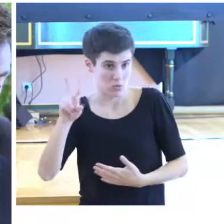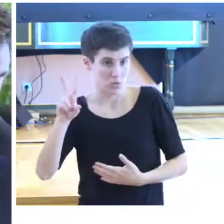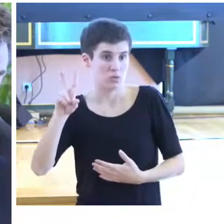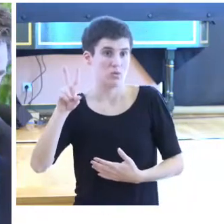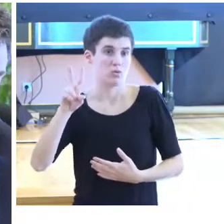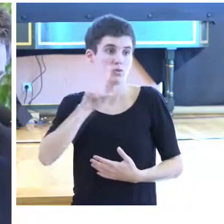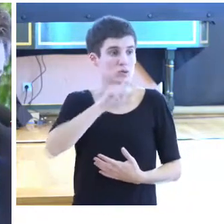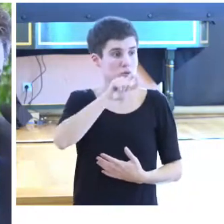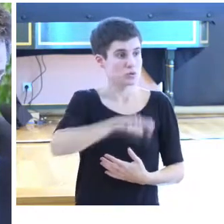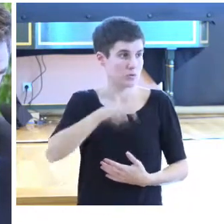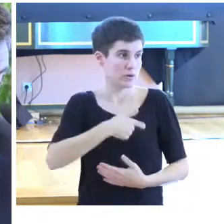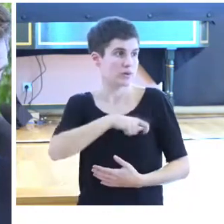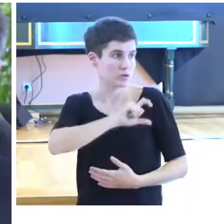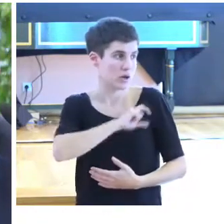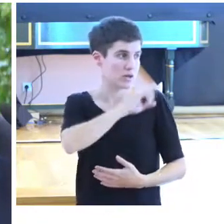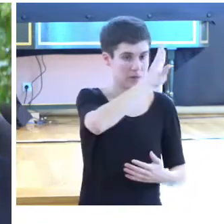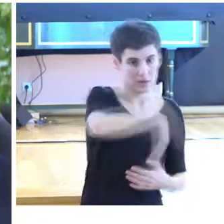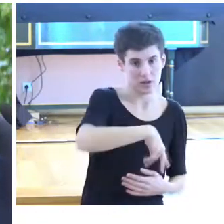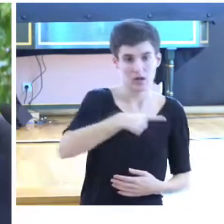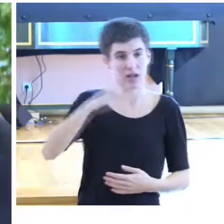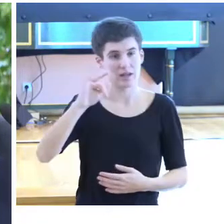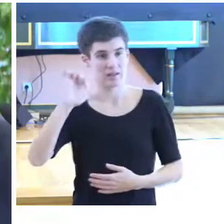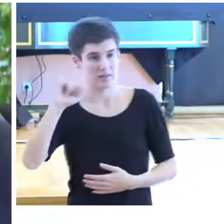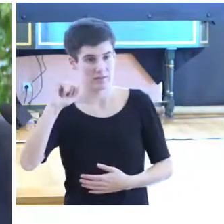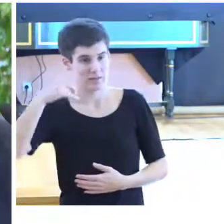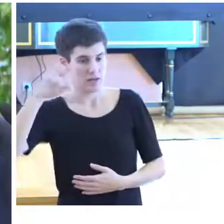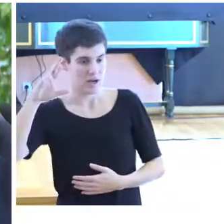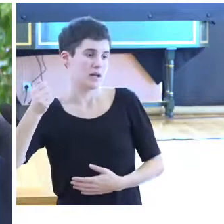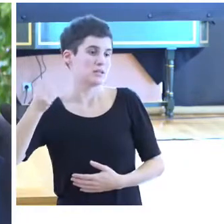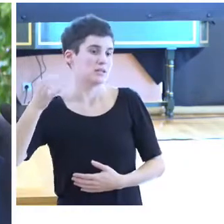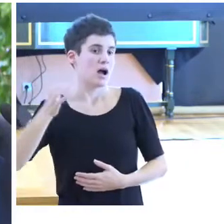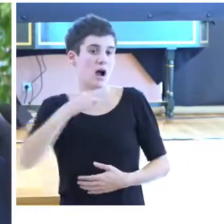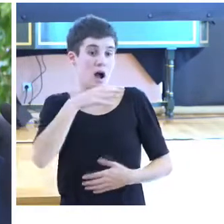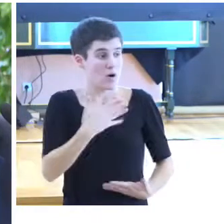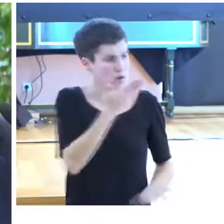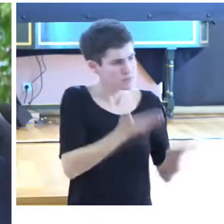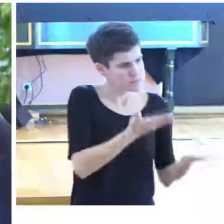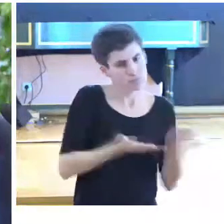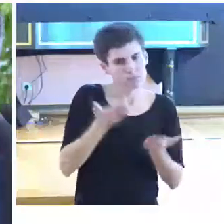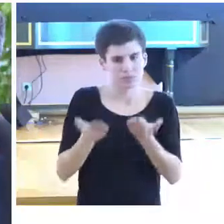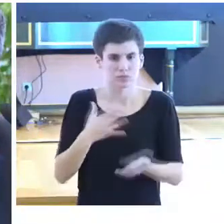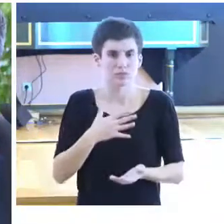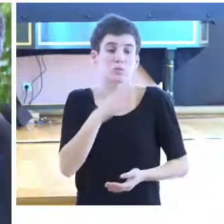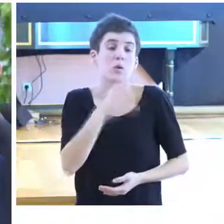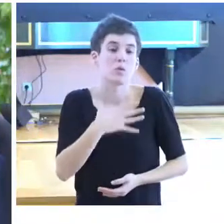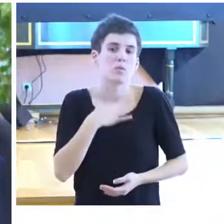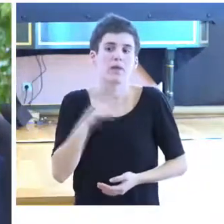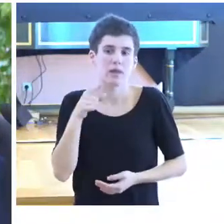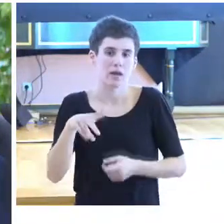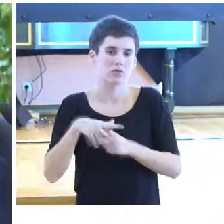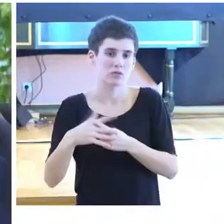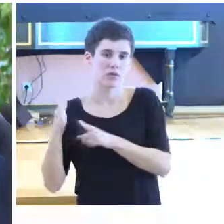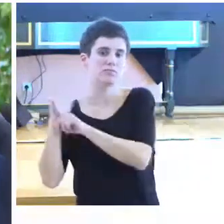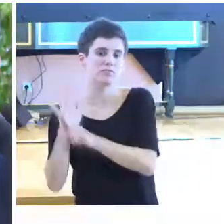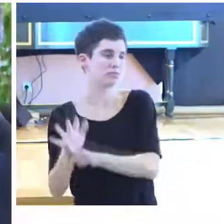policías locales, uno de Barcelona y otro de Figueras, que están siendo evaluados porque hay posibilidad de que hayan sido discriminados por razón de